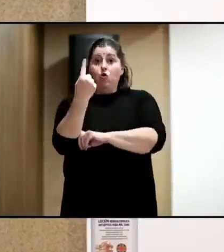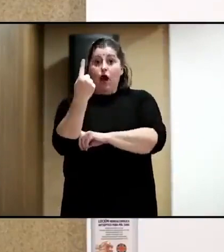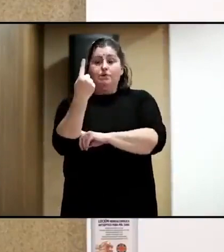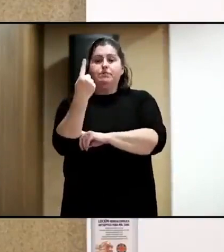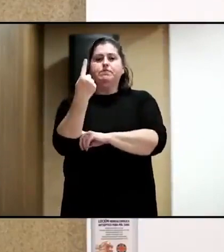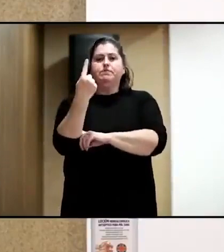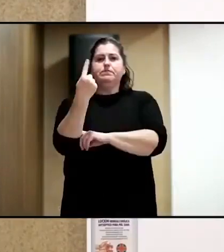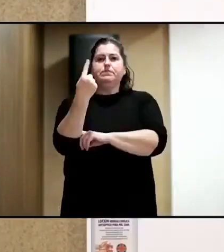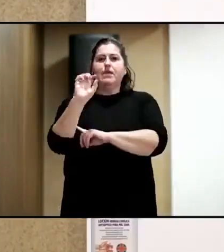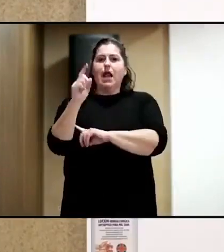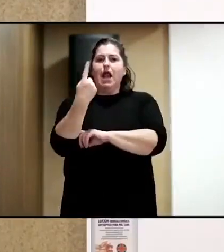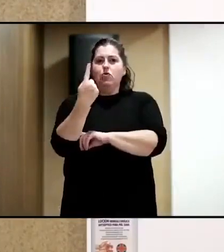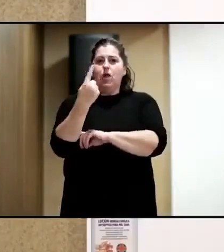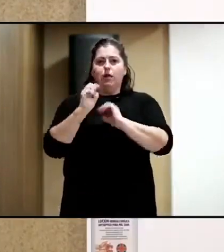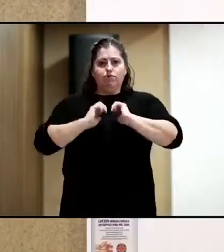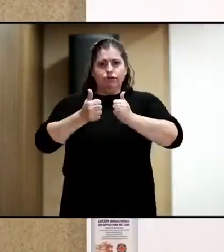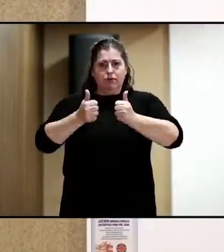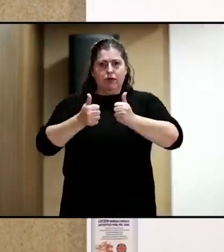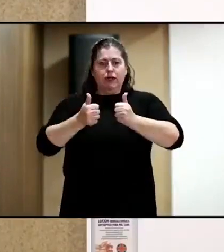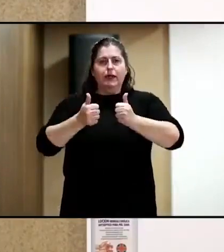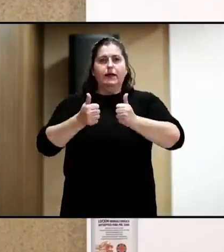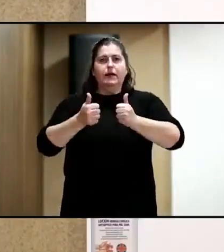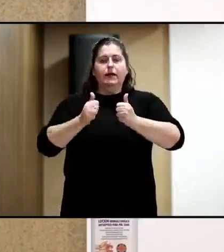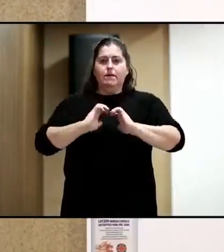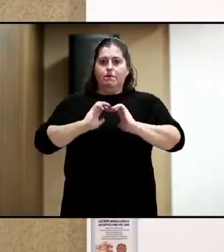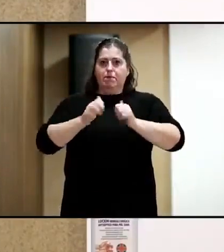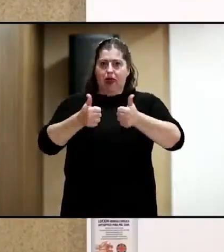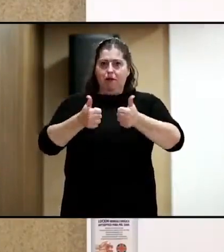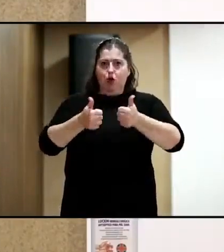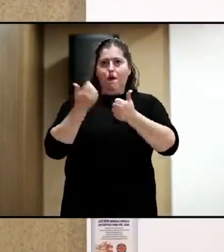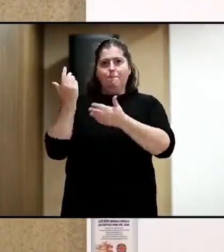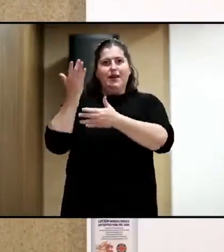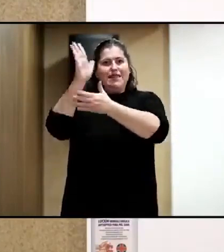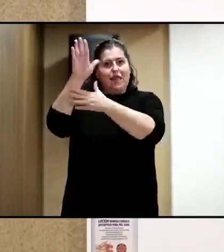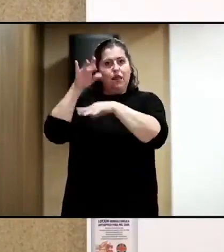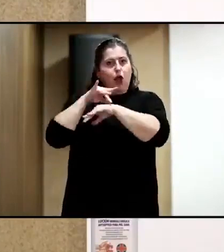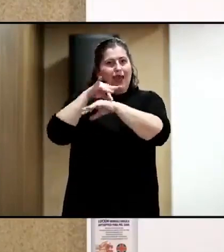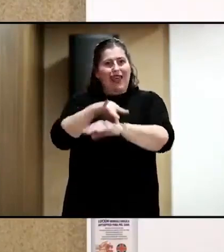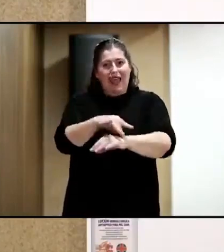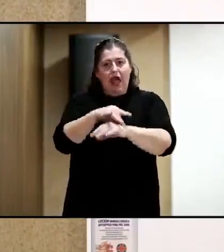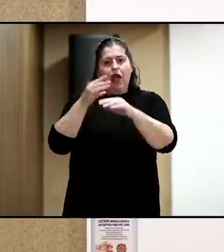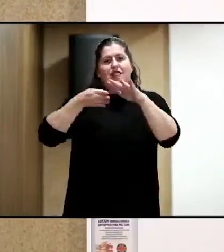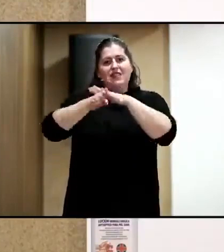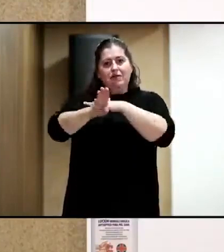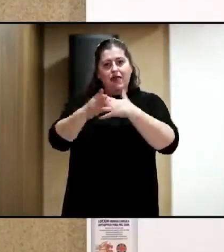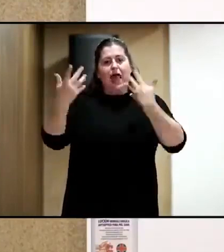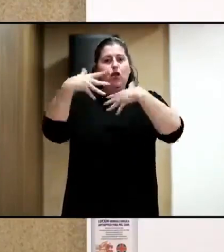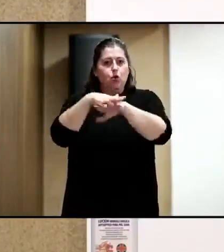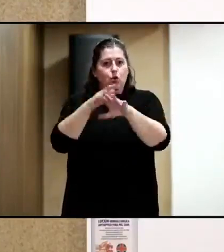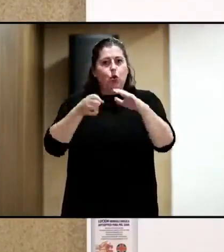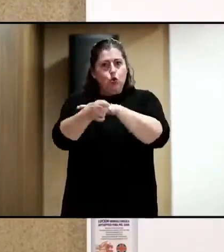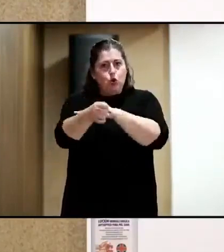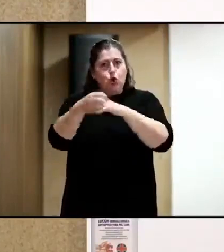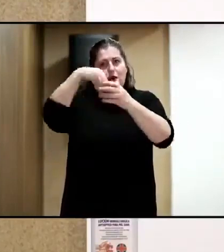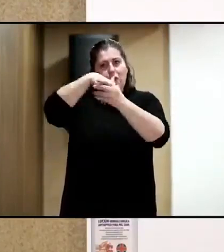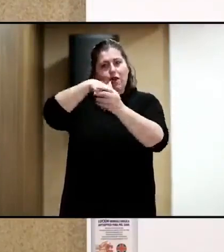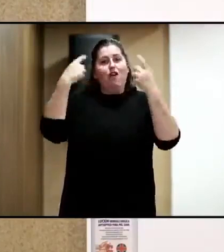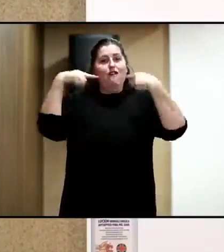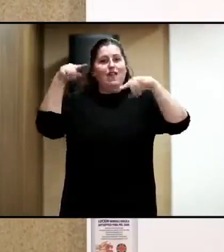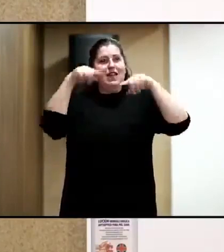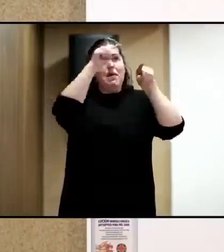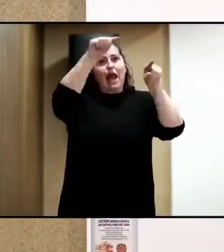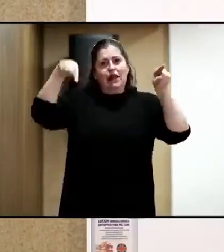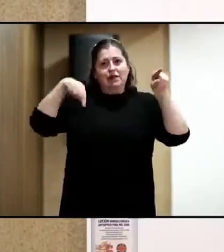prevista empezar con la presentación de la guía de accesibilidad e inclusión en festivales de música,